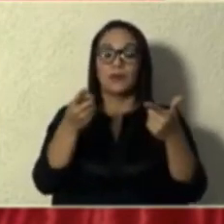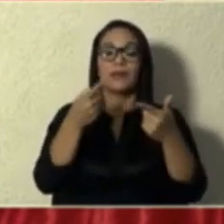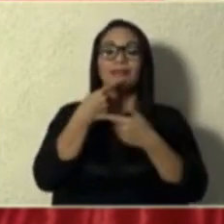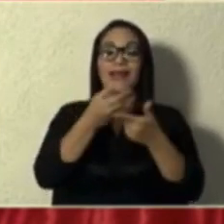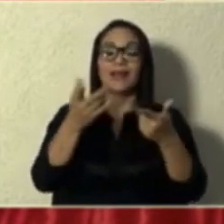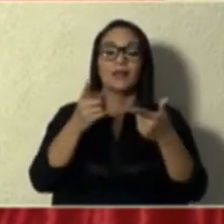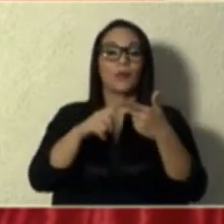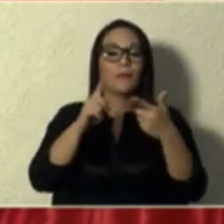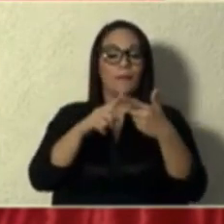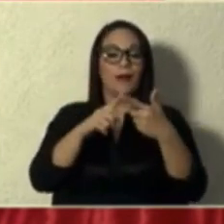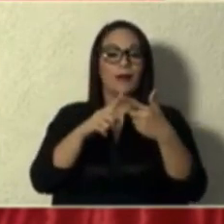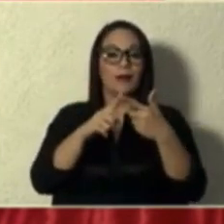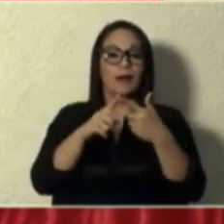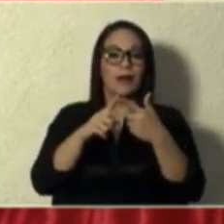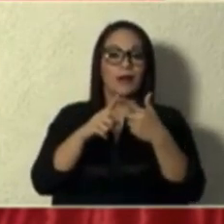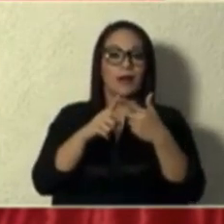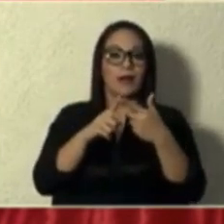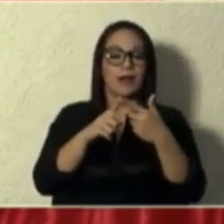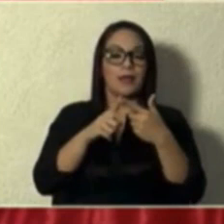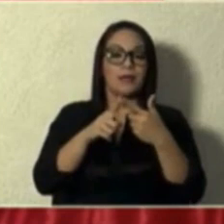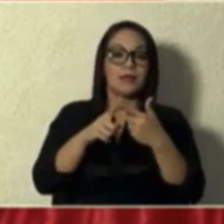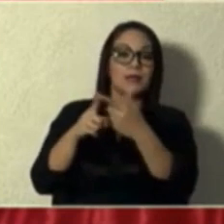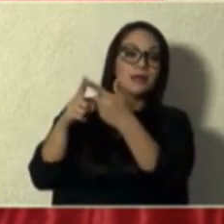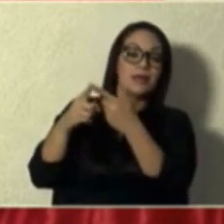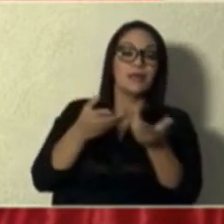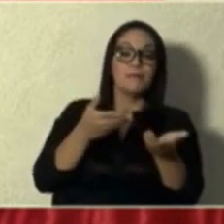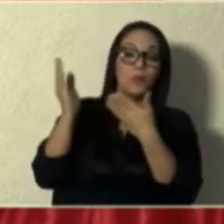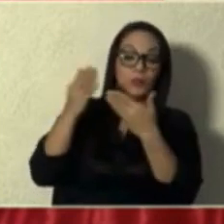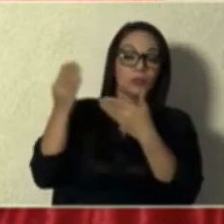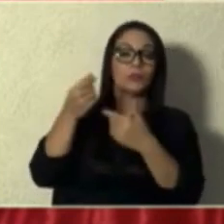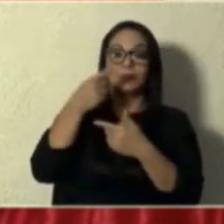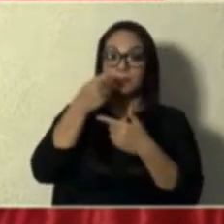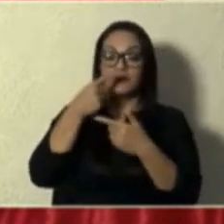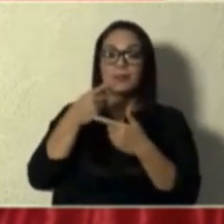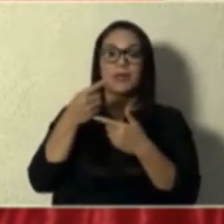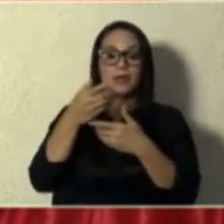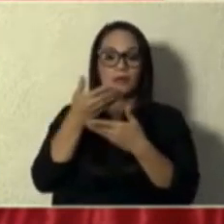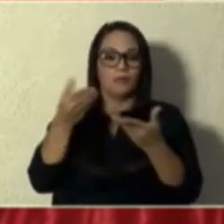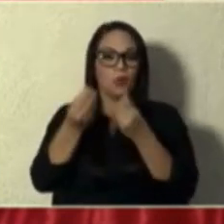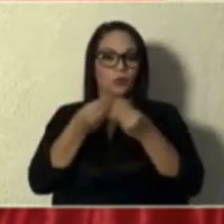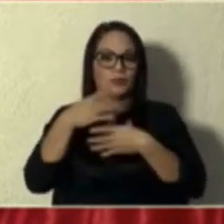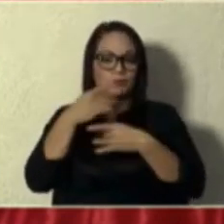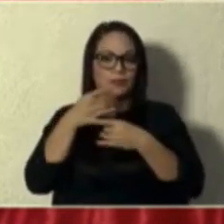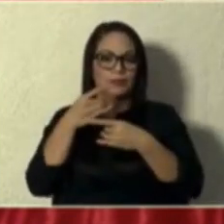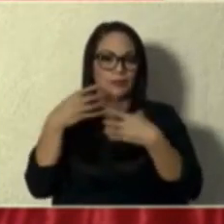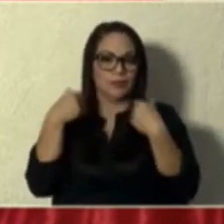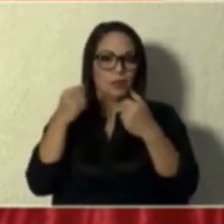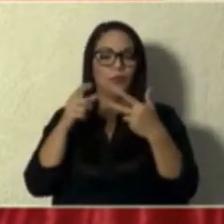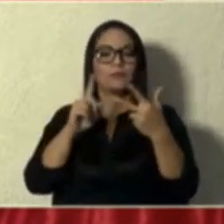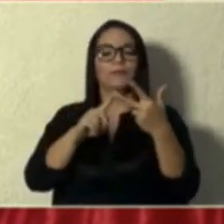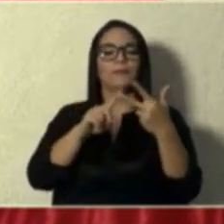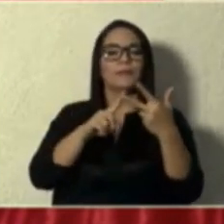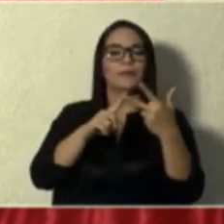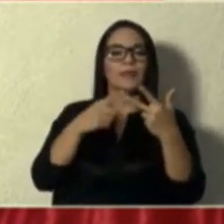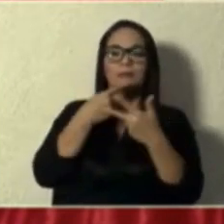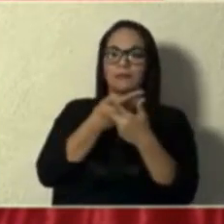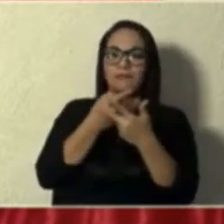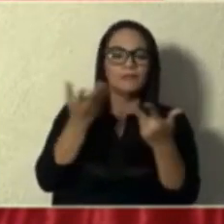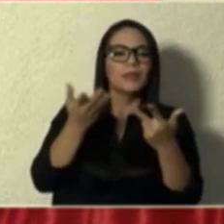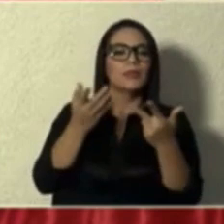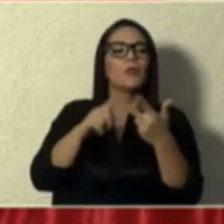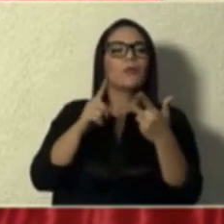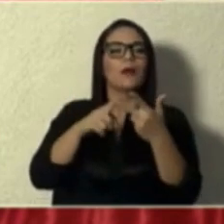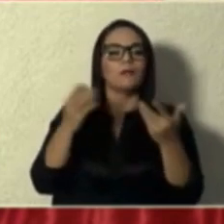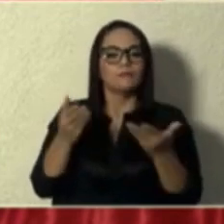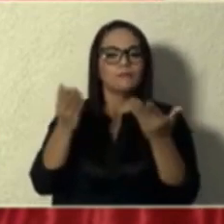para la importación paralela de medicamentos y productos de interés sanitario. Promulgación del decreto para la fortificación